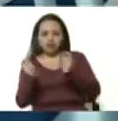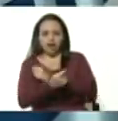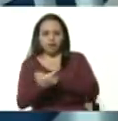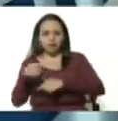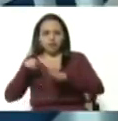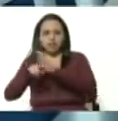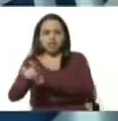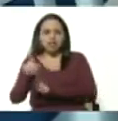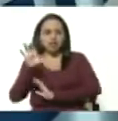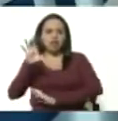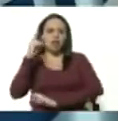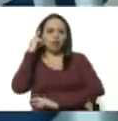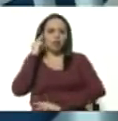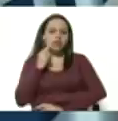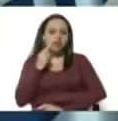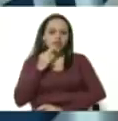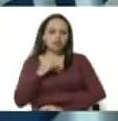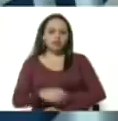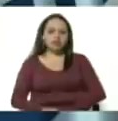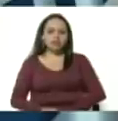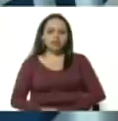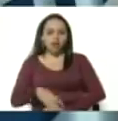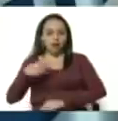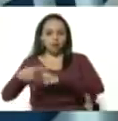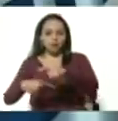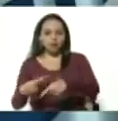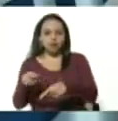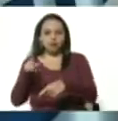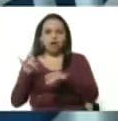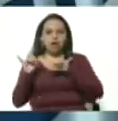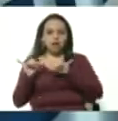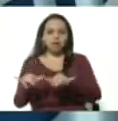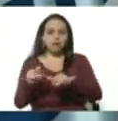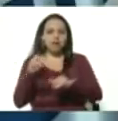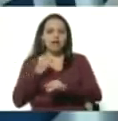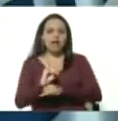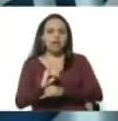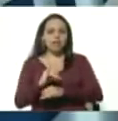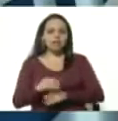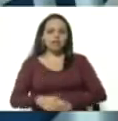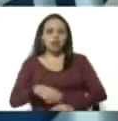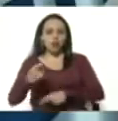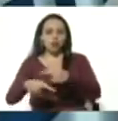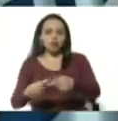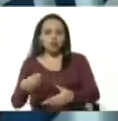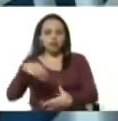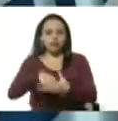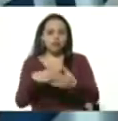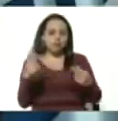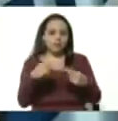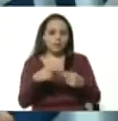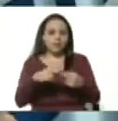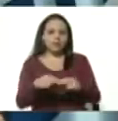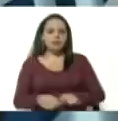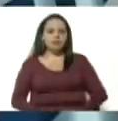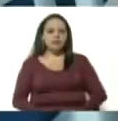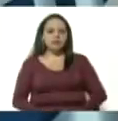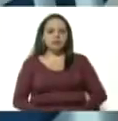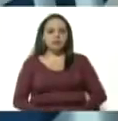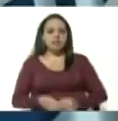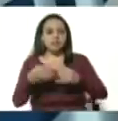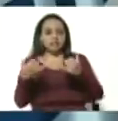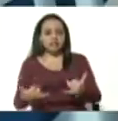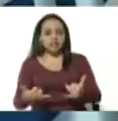Estado Bolívar en razón a que las mismas han causado conmoción en el Estado Táchira y se está ya